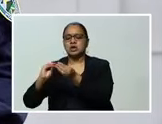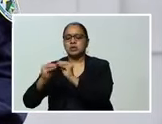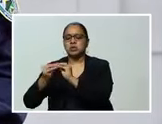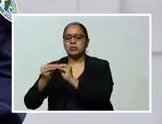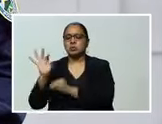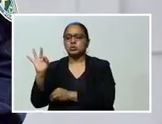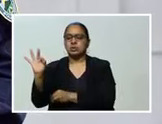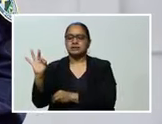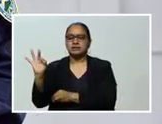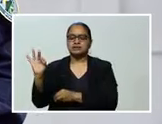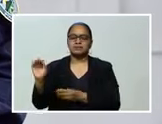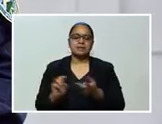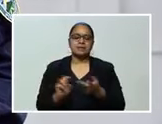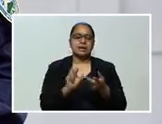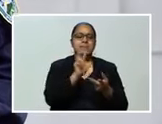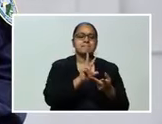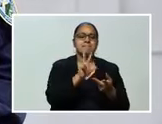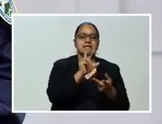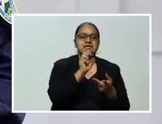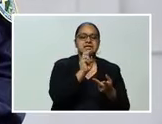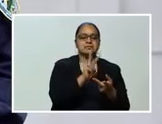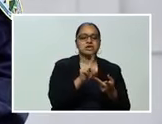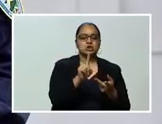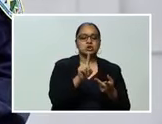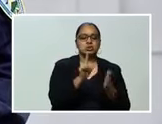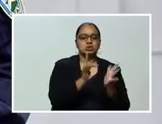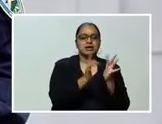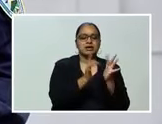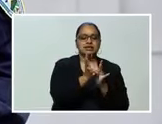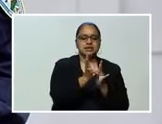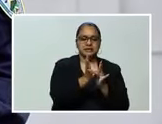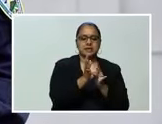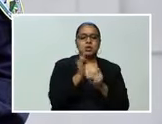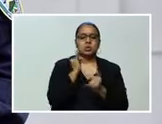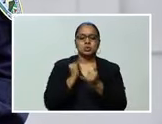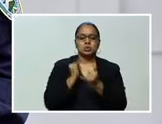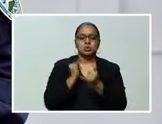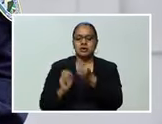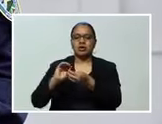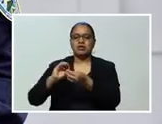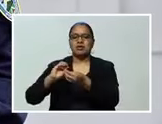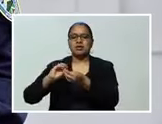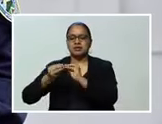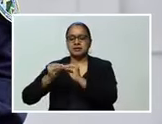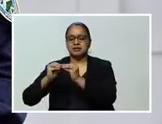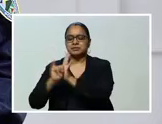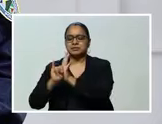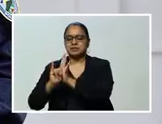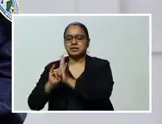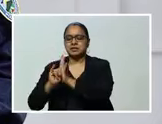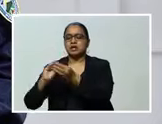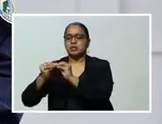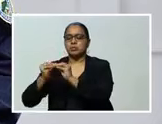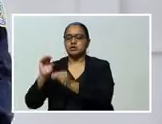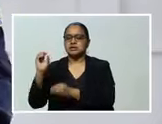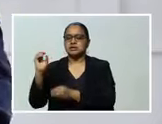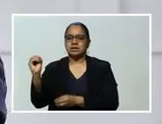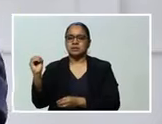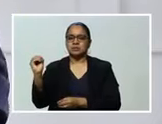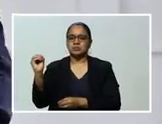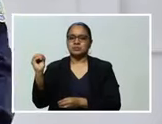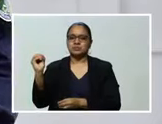el 9 Y martes 21 de abril, terminación de identidad, pasaporte o carnet de residente el 0